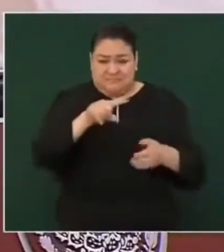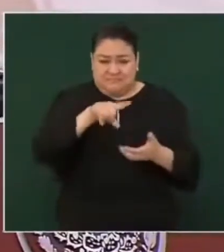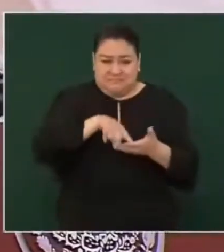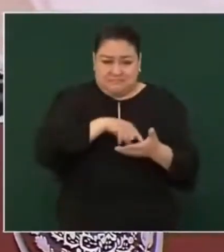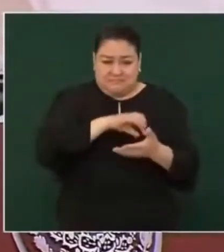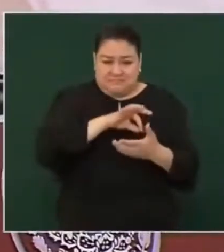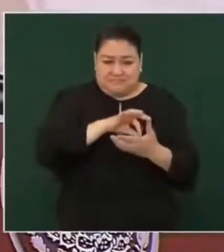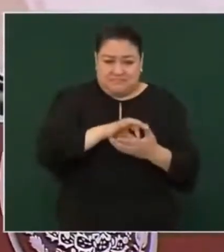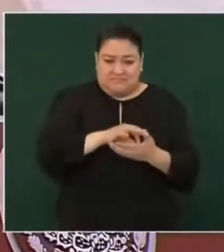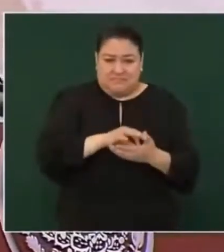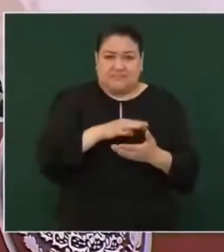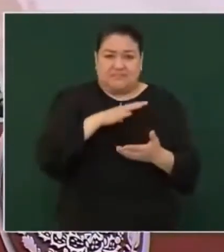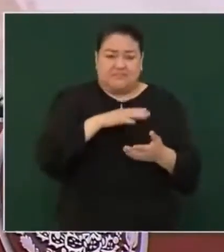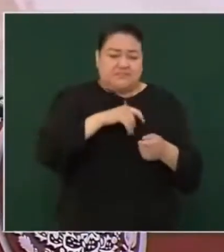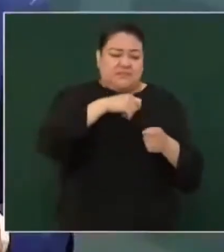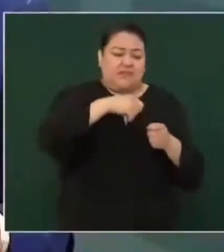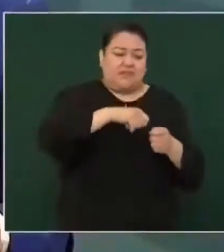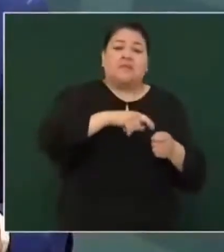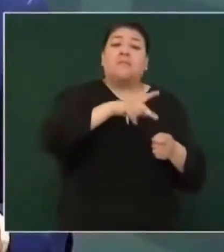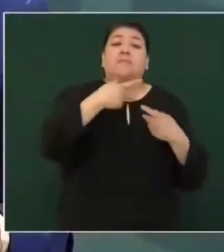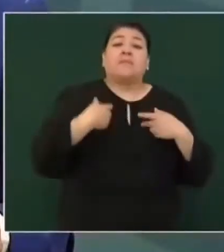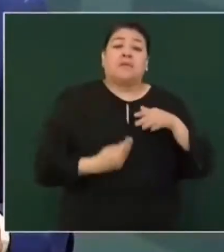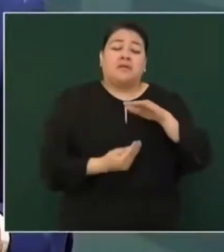rayaban las boletas